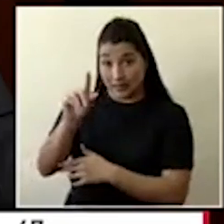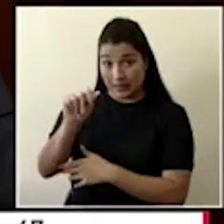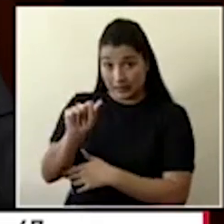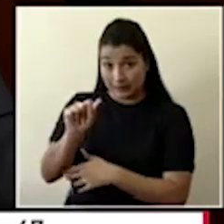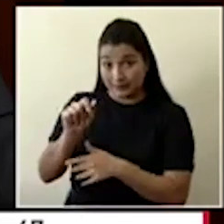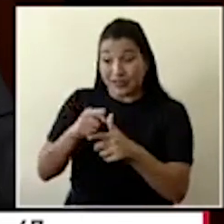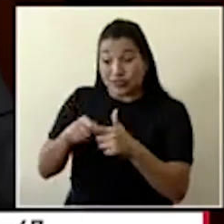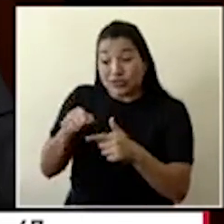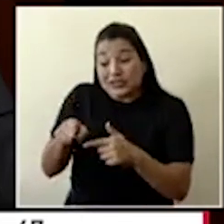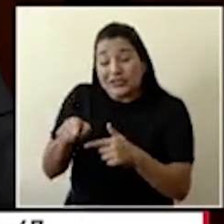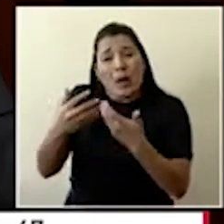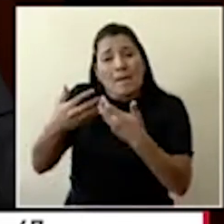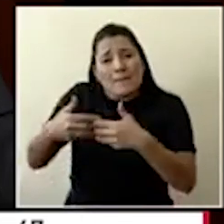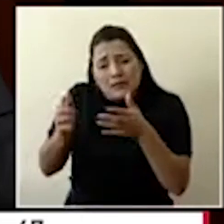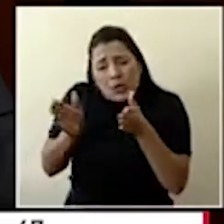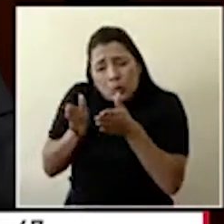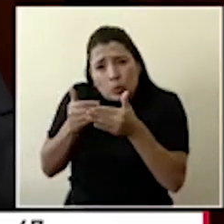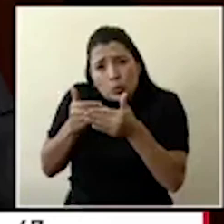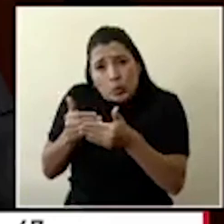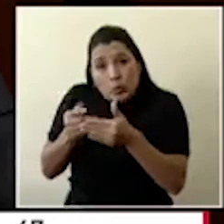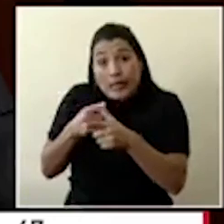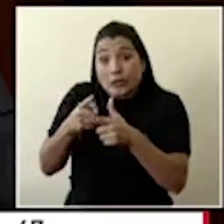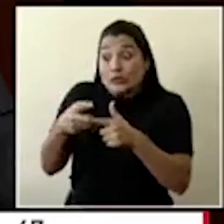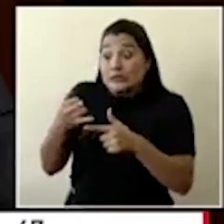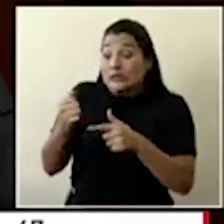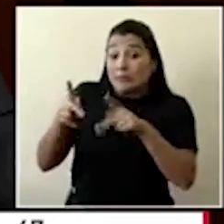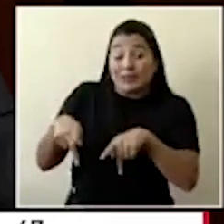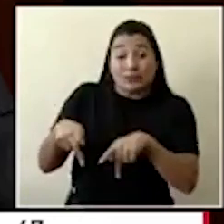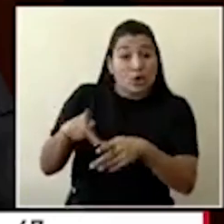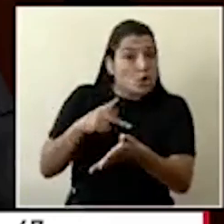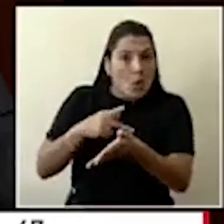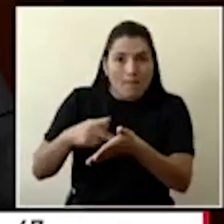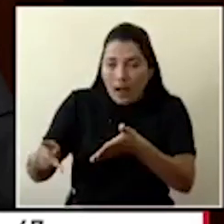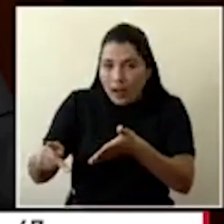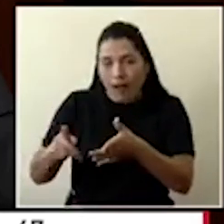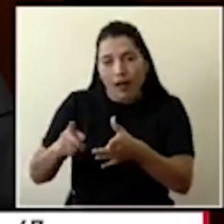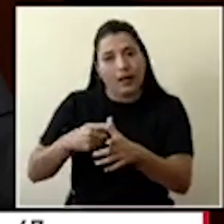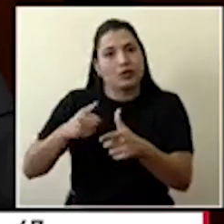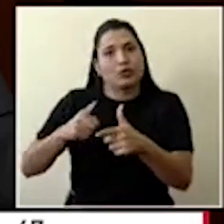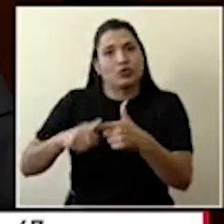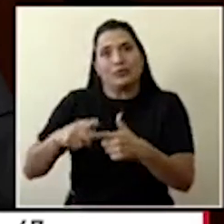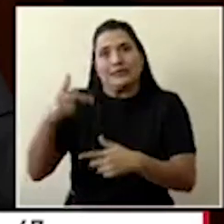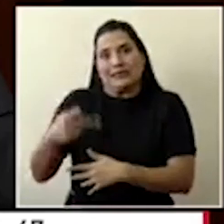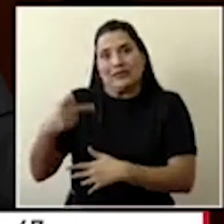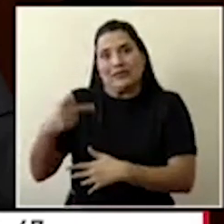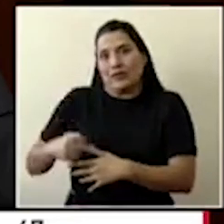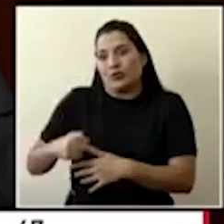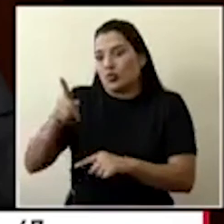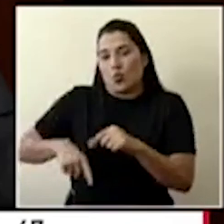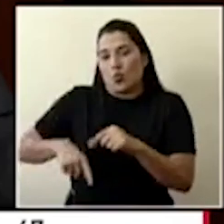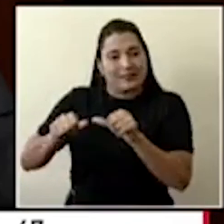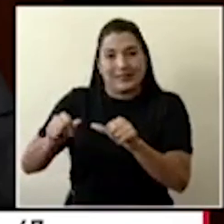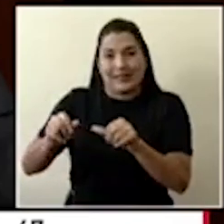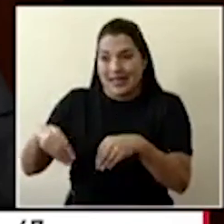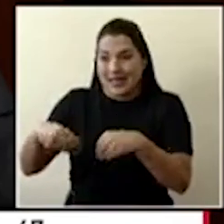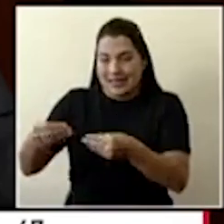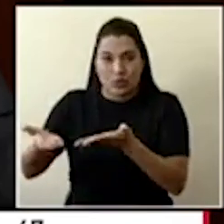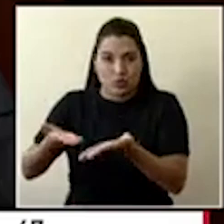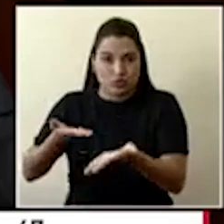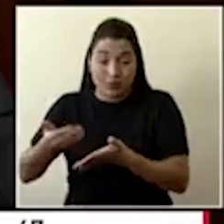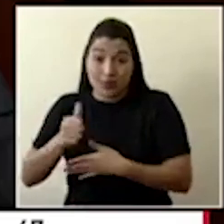pagar no lo hacen, se está poniendo en riesgo la continuidad del servicio a través de